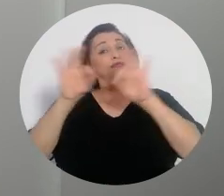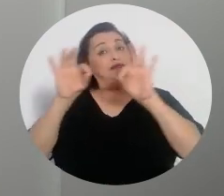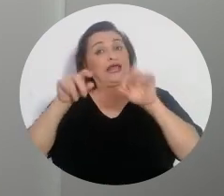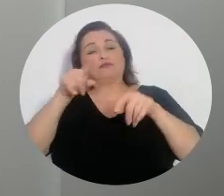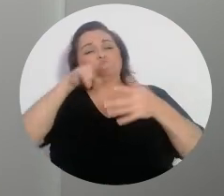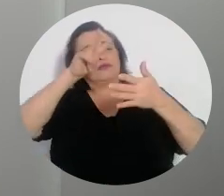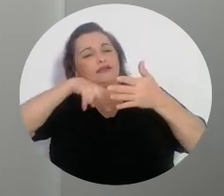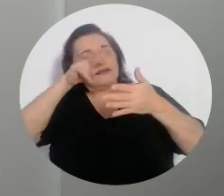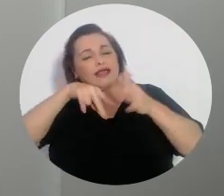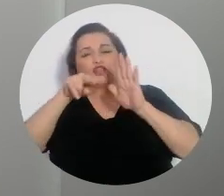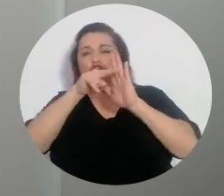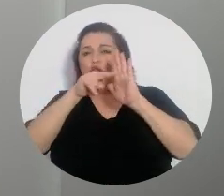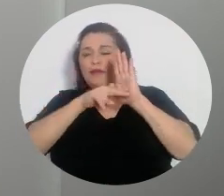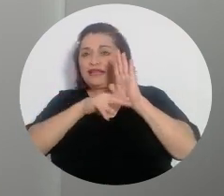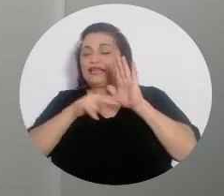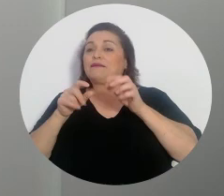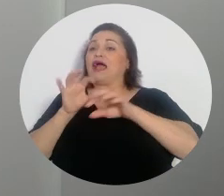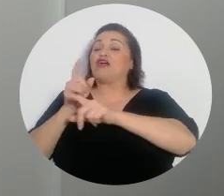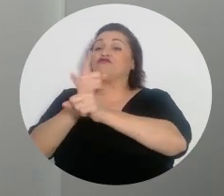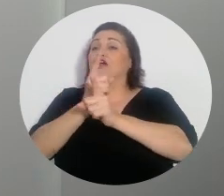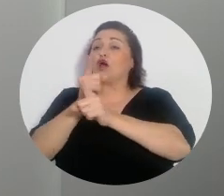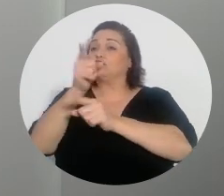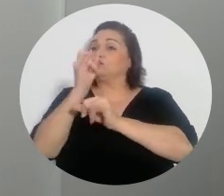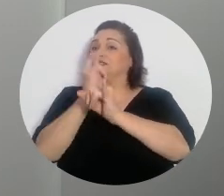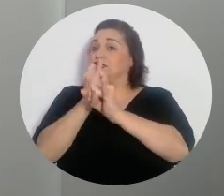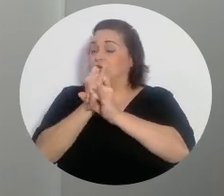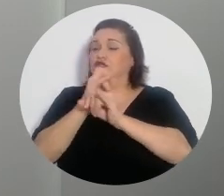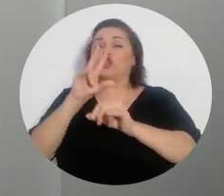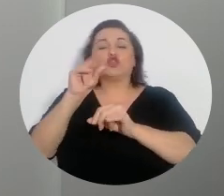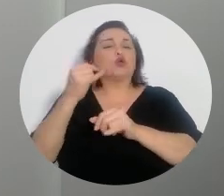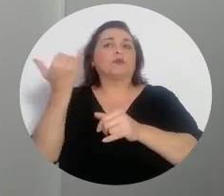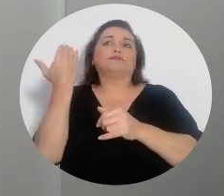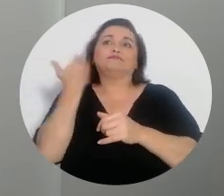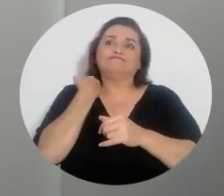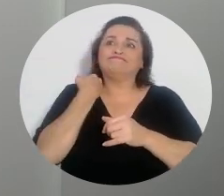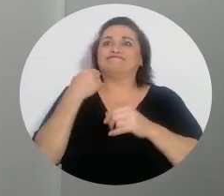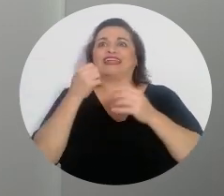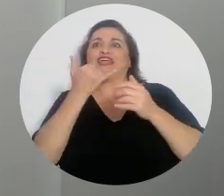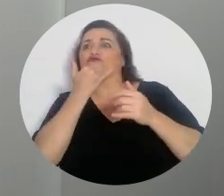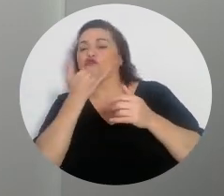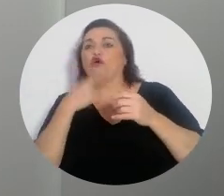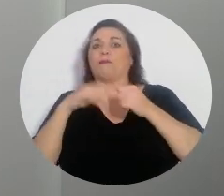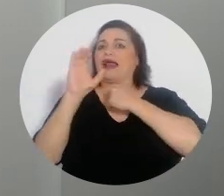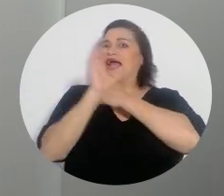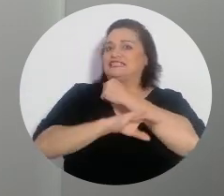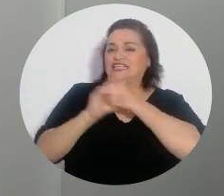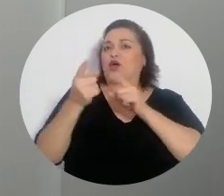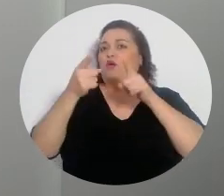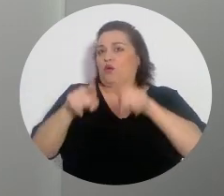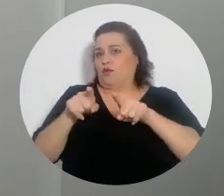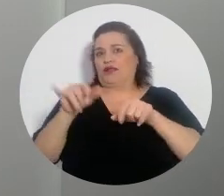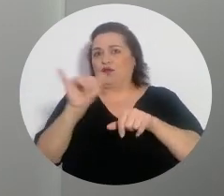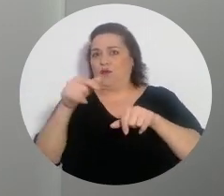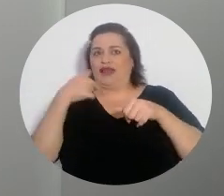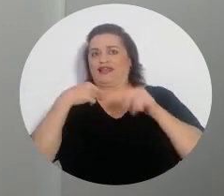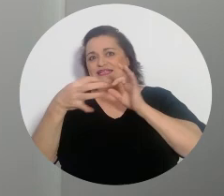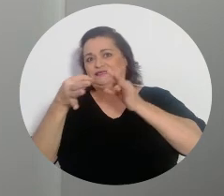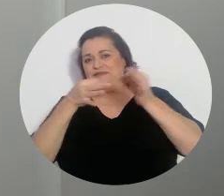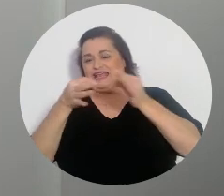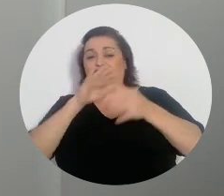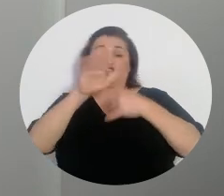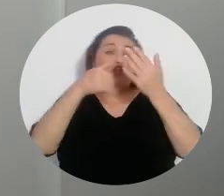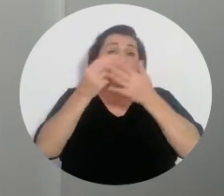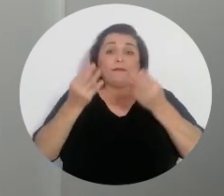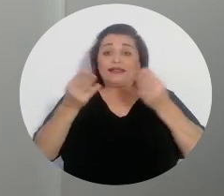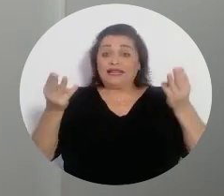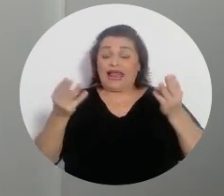a repasar la normativa que regula su institución para no caer en ningún tipo de error que pueda llevarle a una sanción tan gravosa como la sexta. Todos